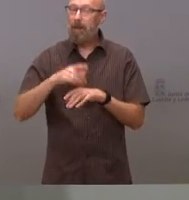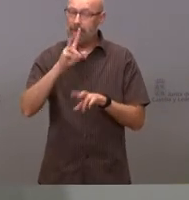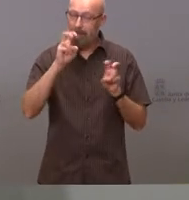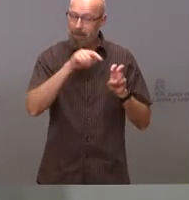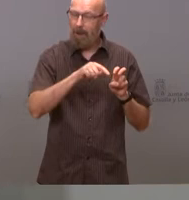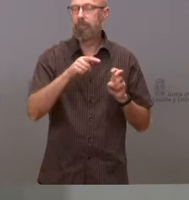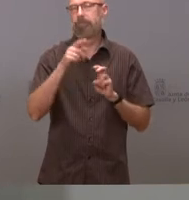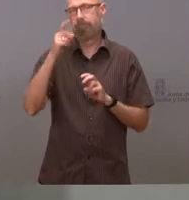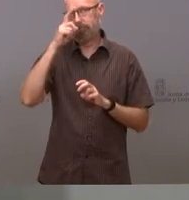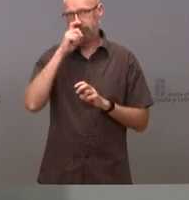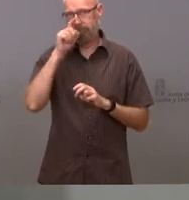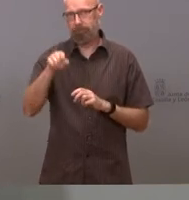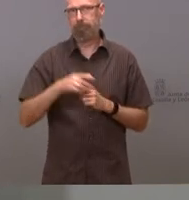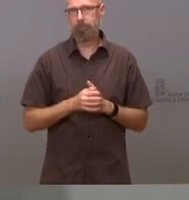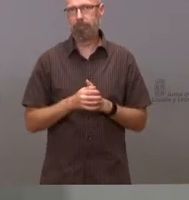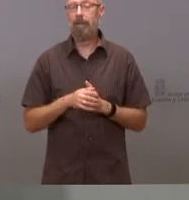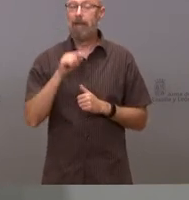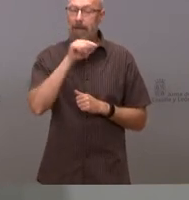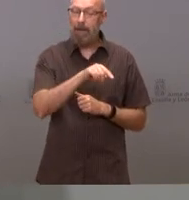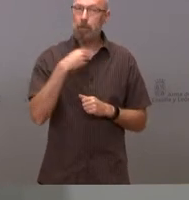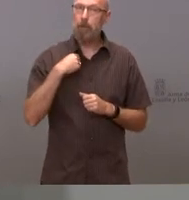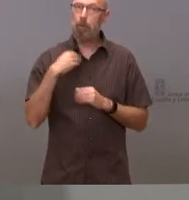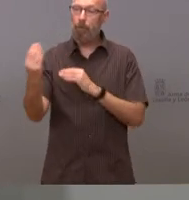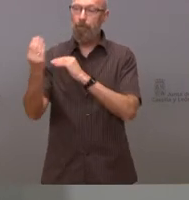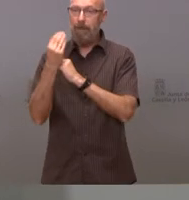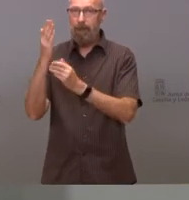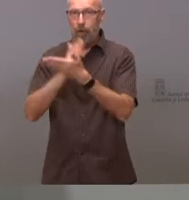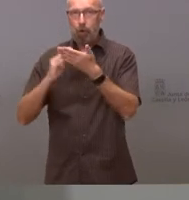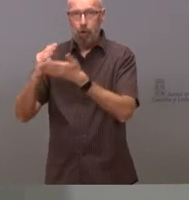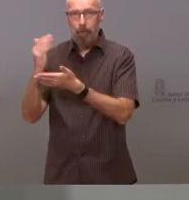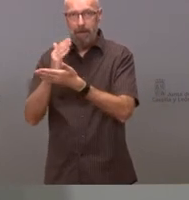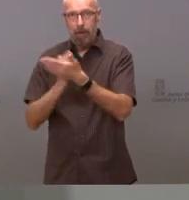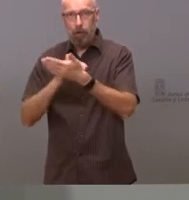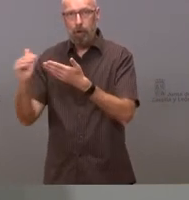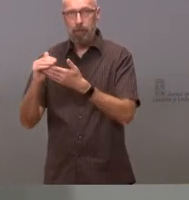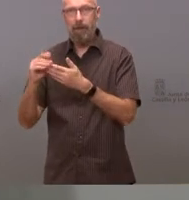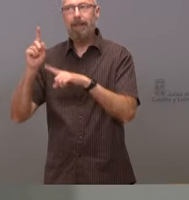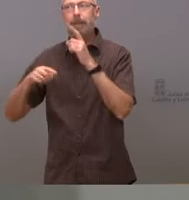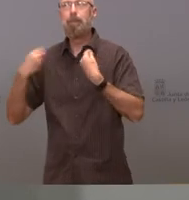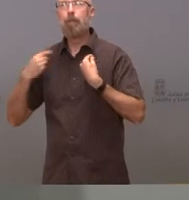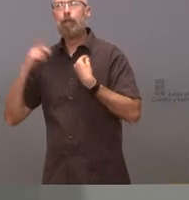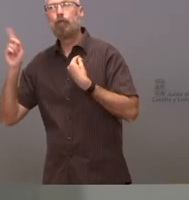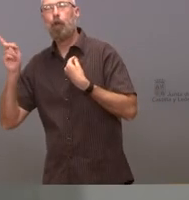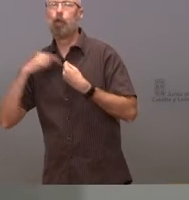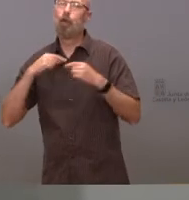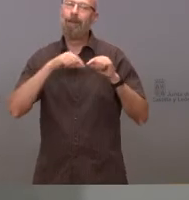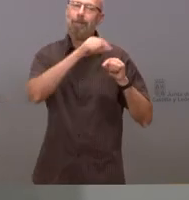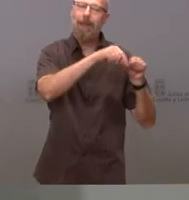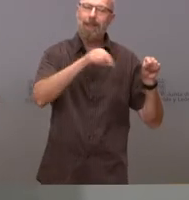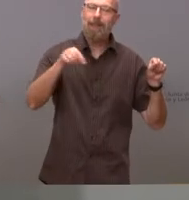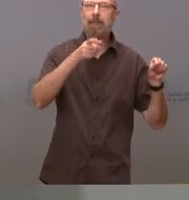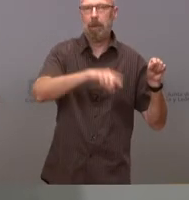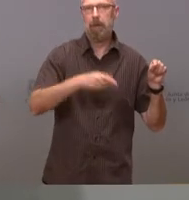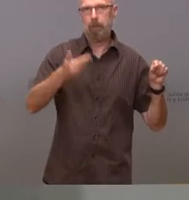esto convendría que la financiación autonómica contemplara esto y que esta financiación se hiciera por superficie y no